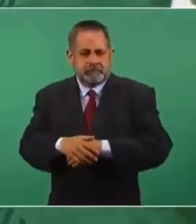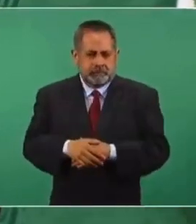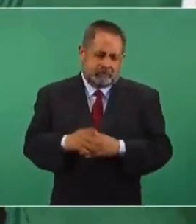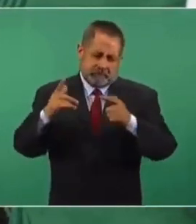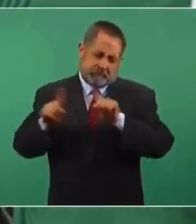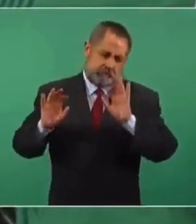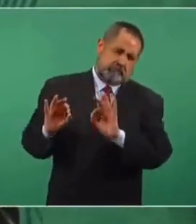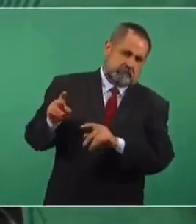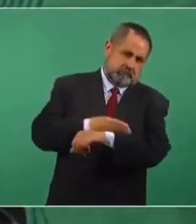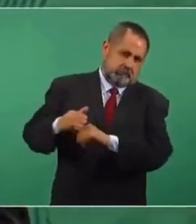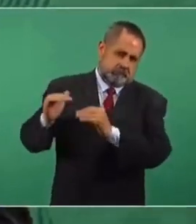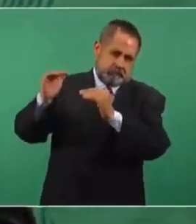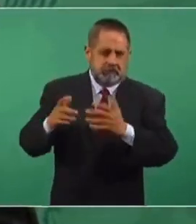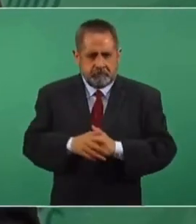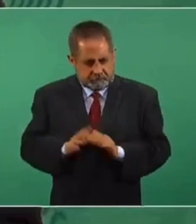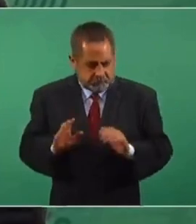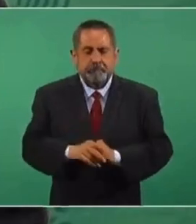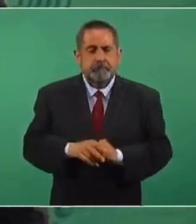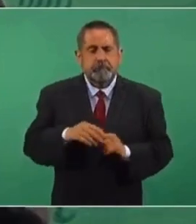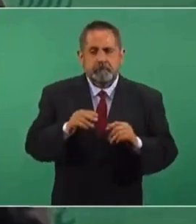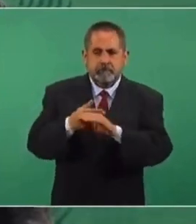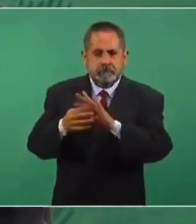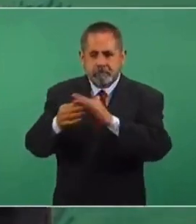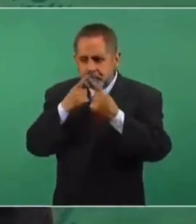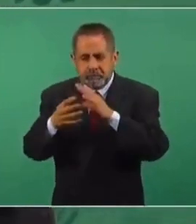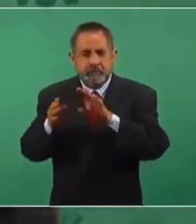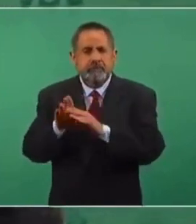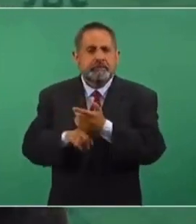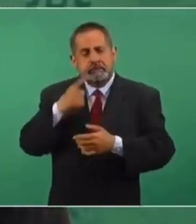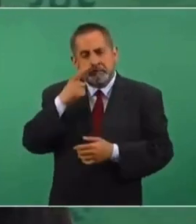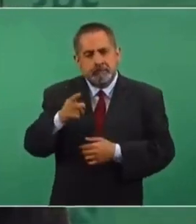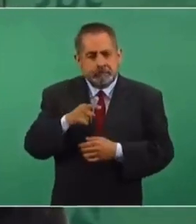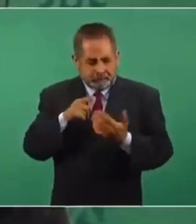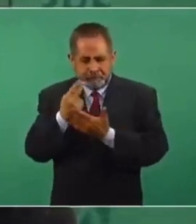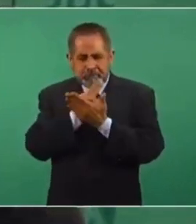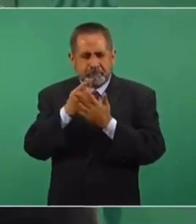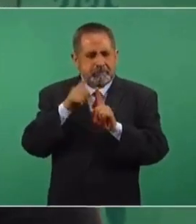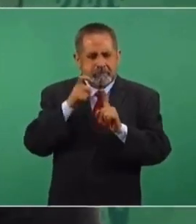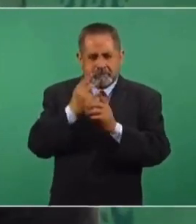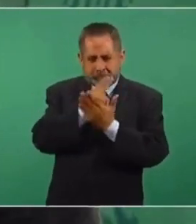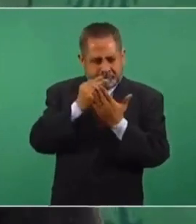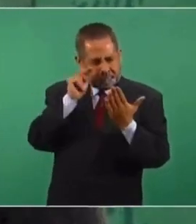guardadas todas las proporciones, todas las proporciones, pero vean las caricaturas,